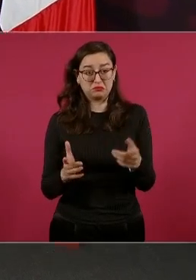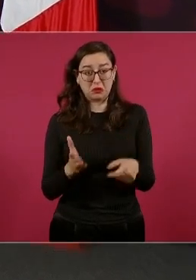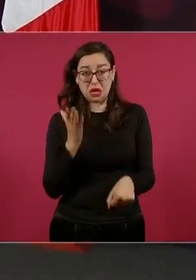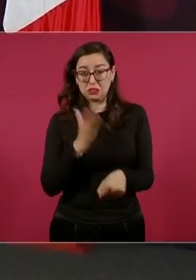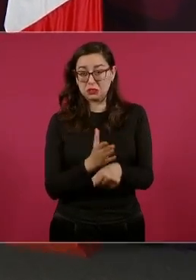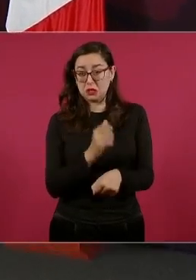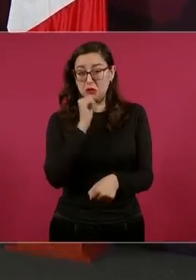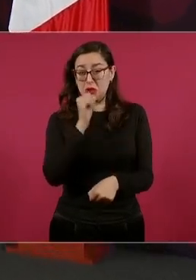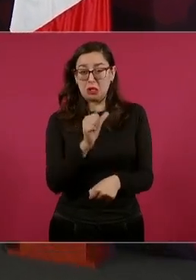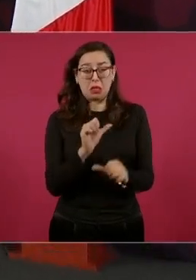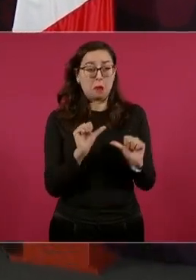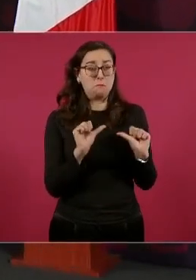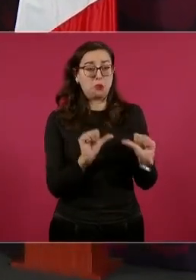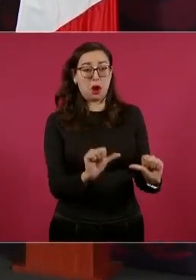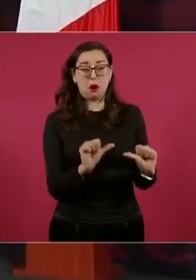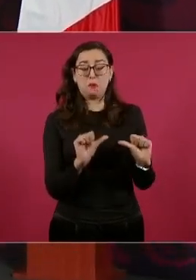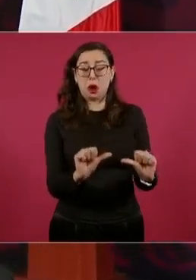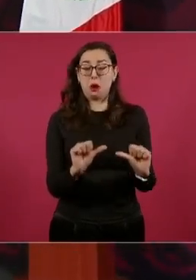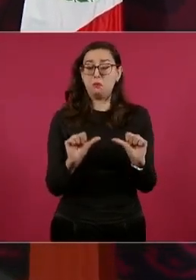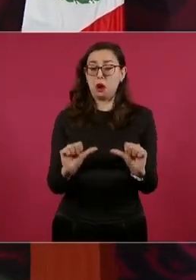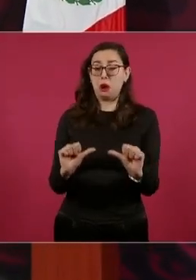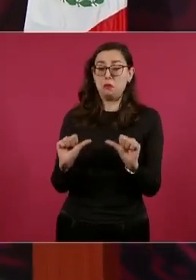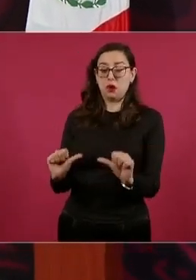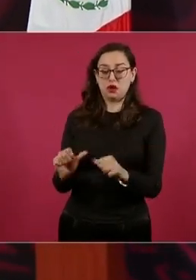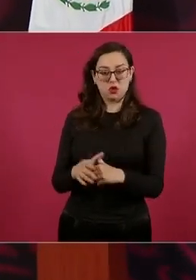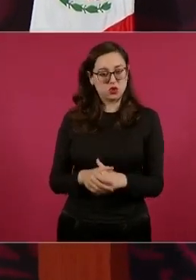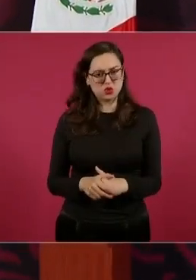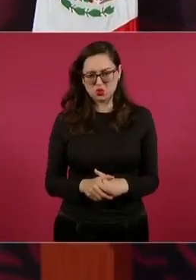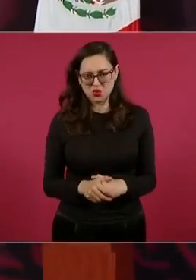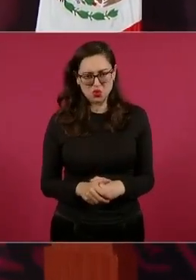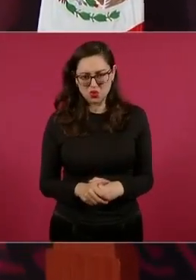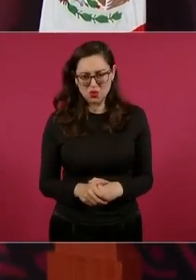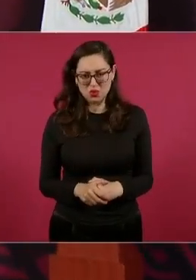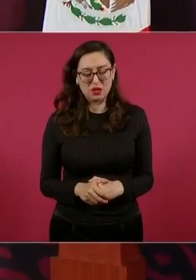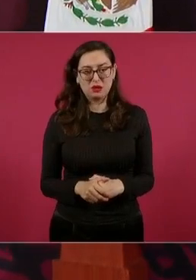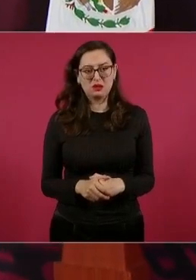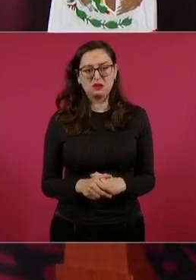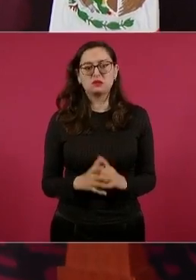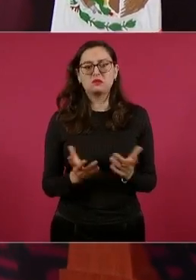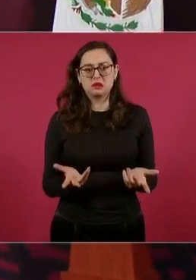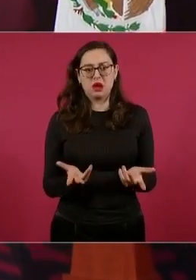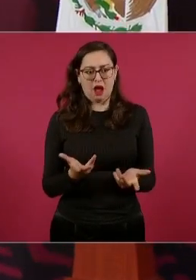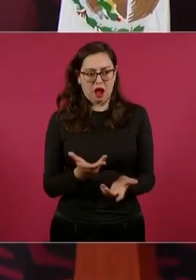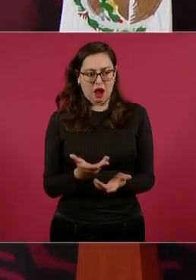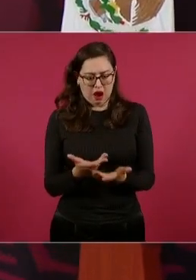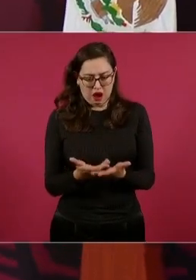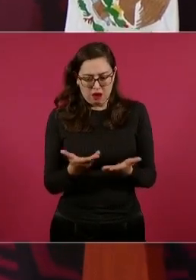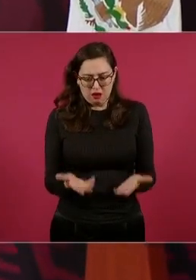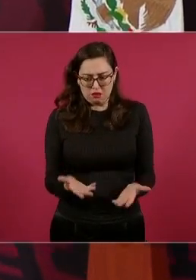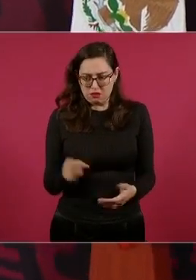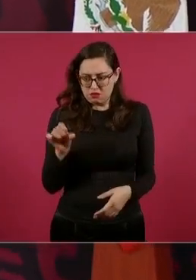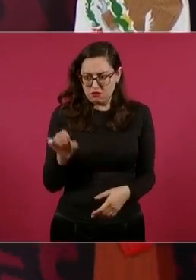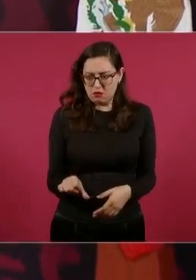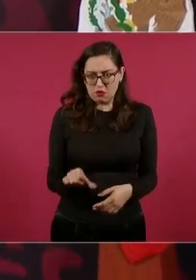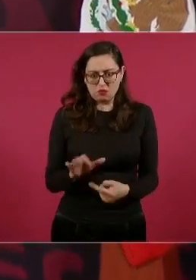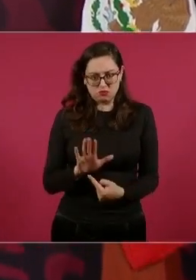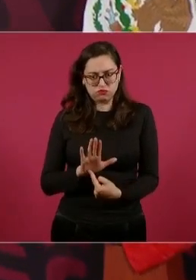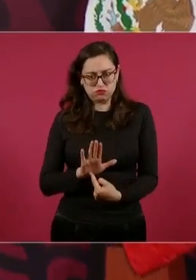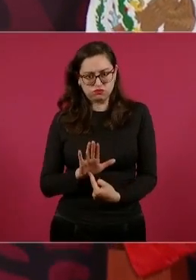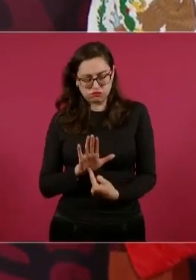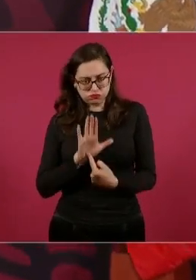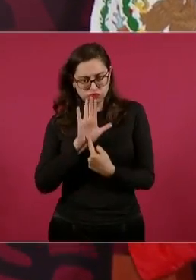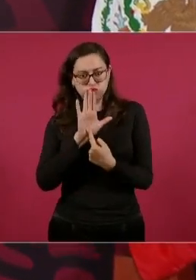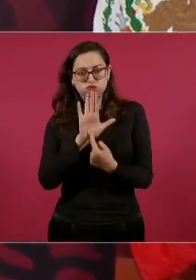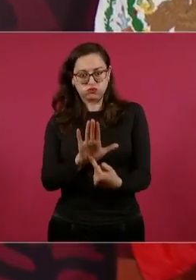Aquí se ve, hoy lo pudimos constatar, si repetimos